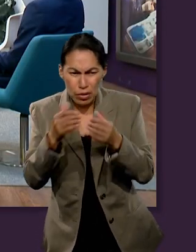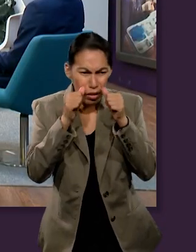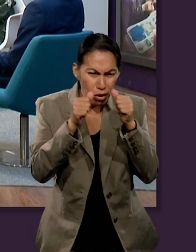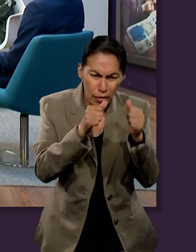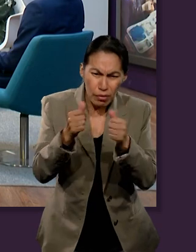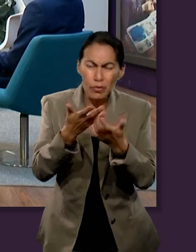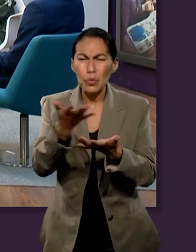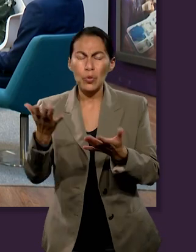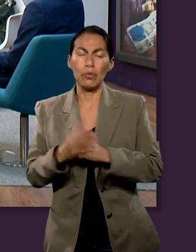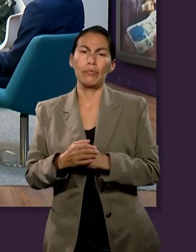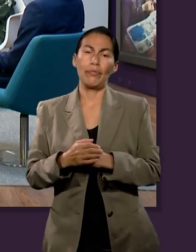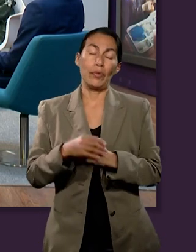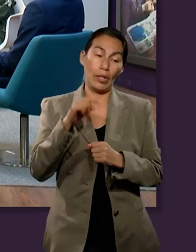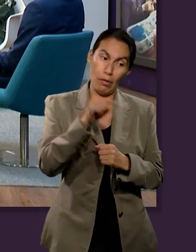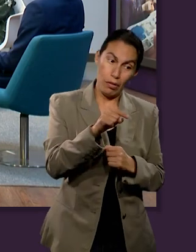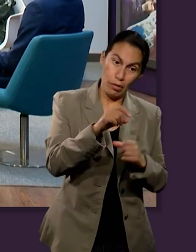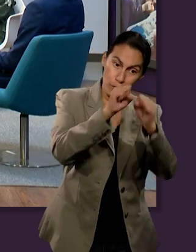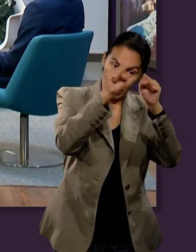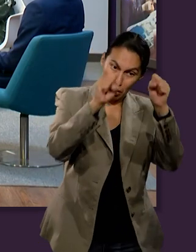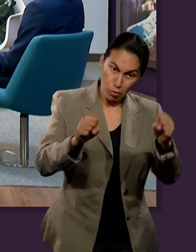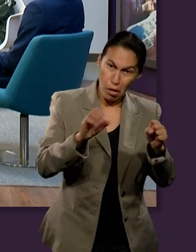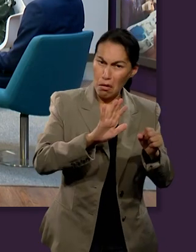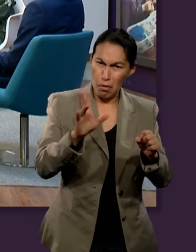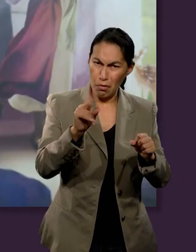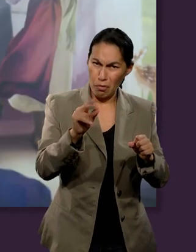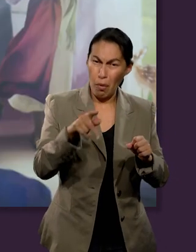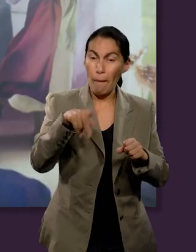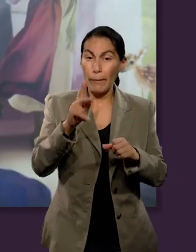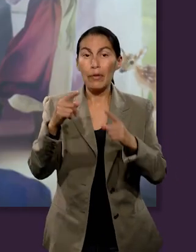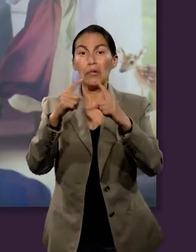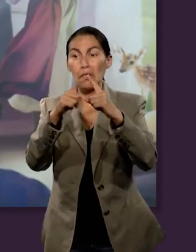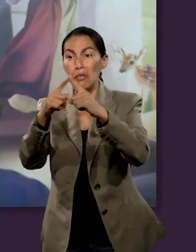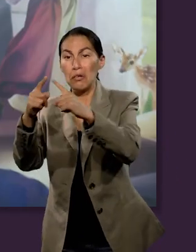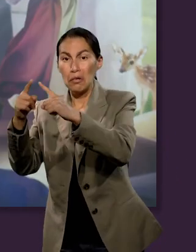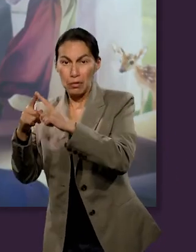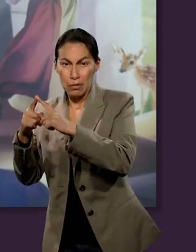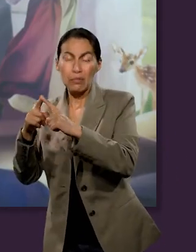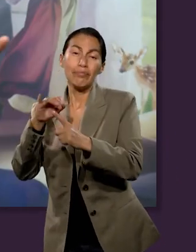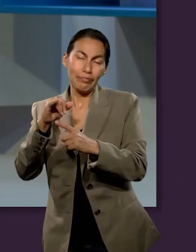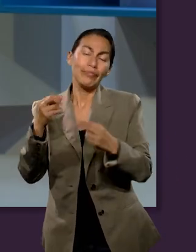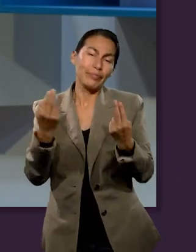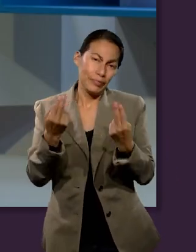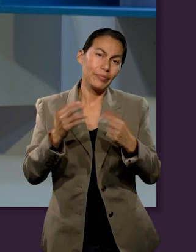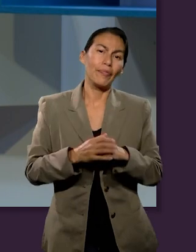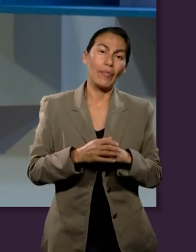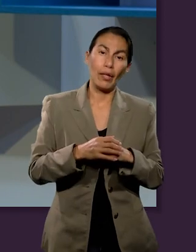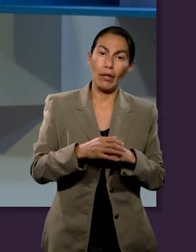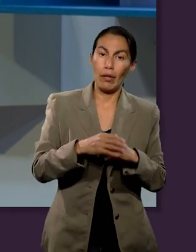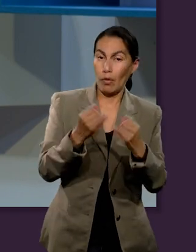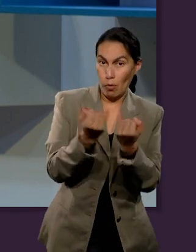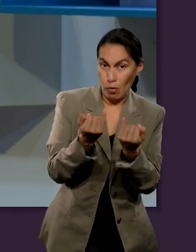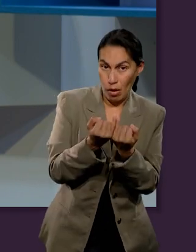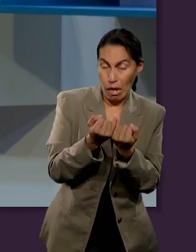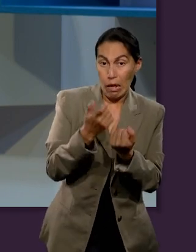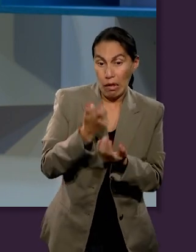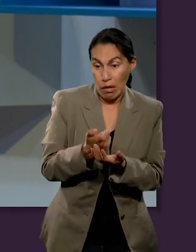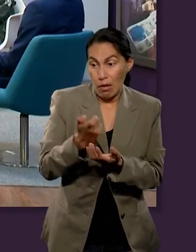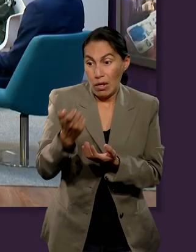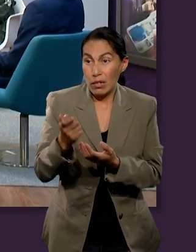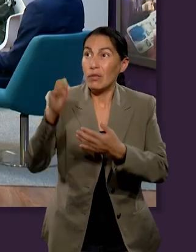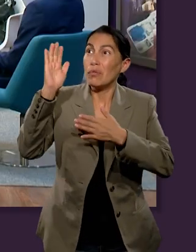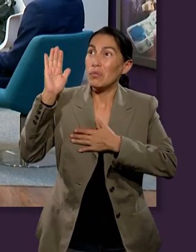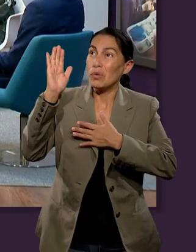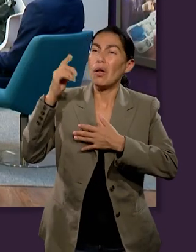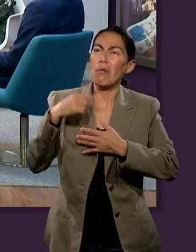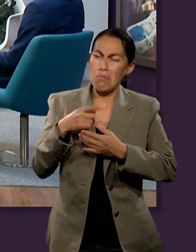santuario y todo lo que se realizaba allí. Y para el Nuevo Testamento encontramos ahora un ministerio diferente. Ya no que se realice en el santuario,